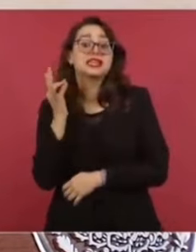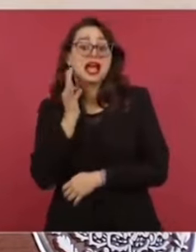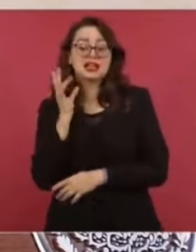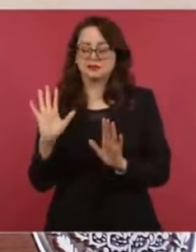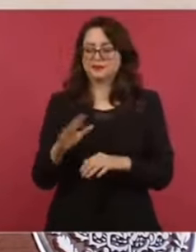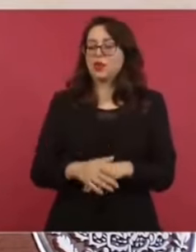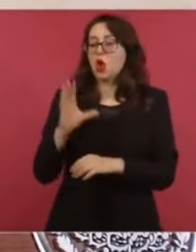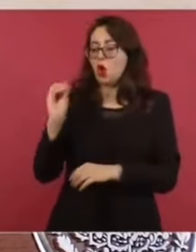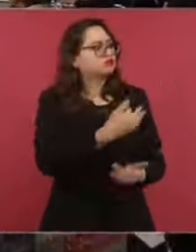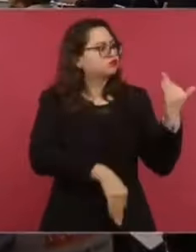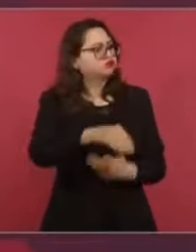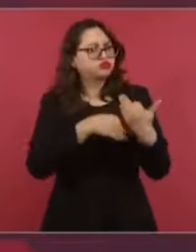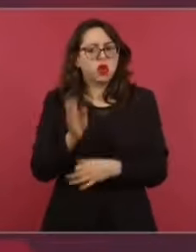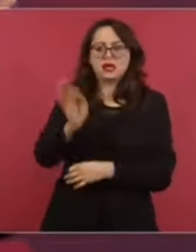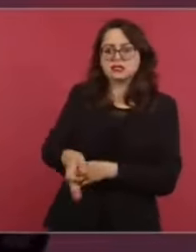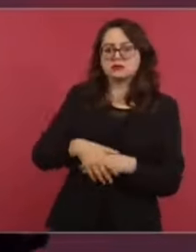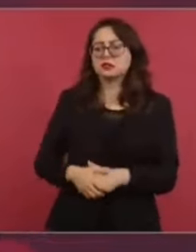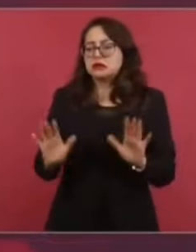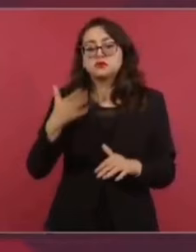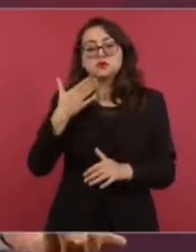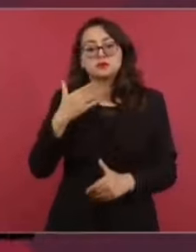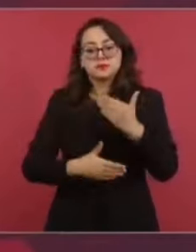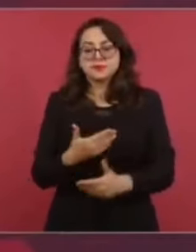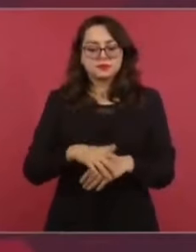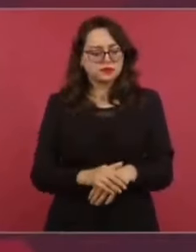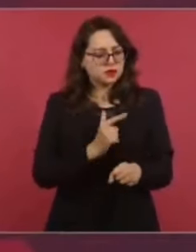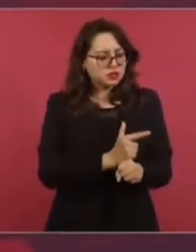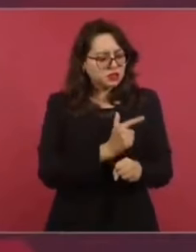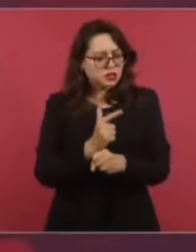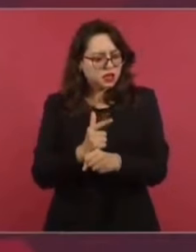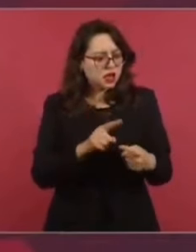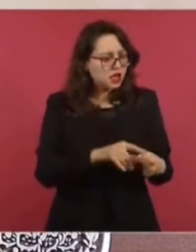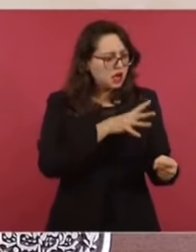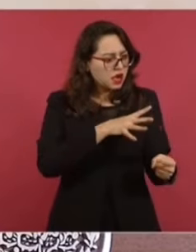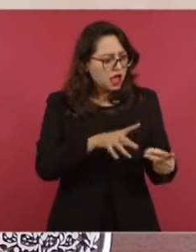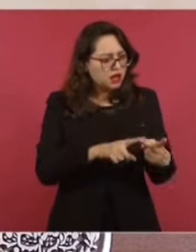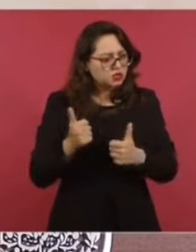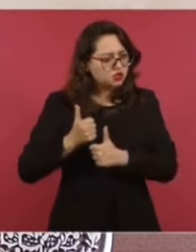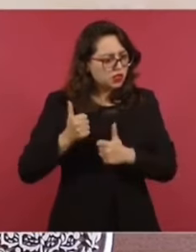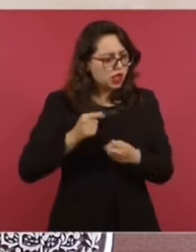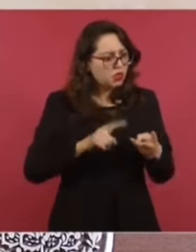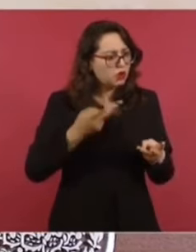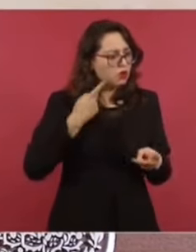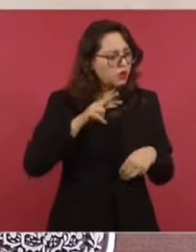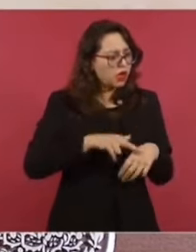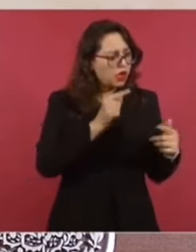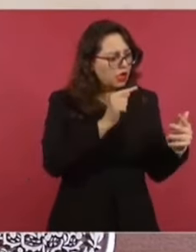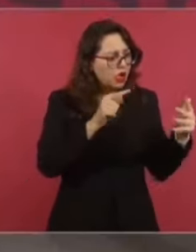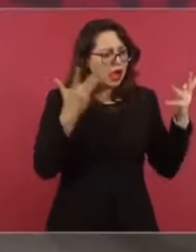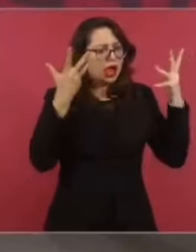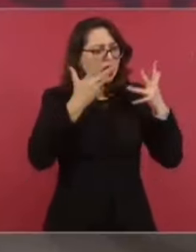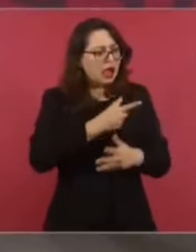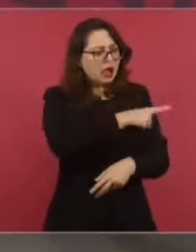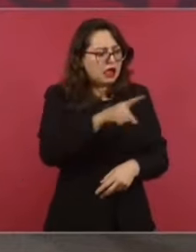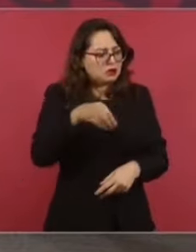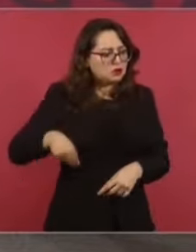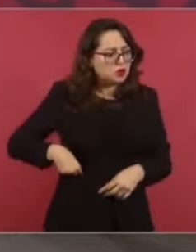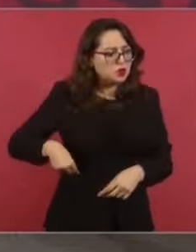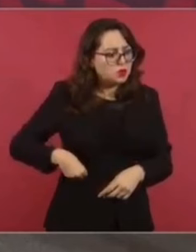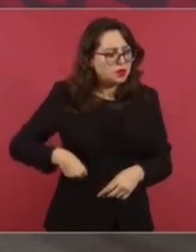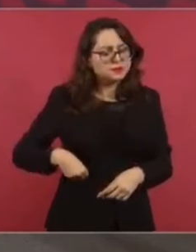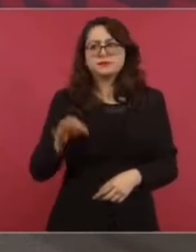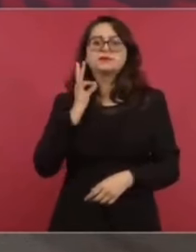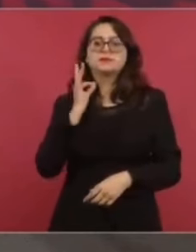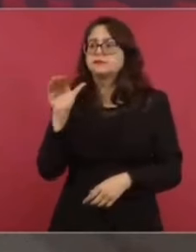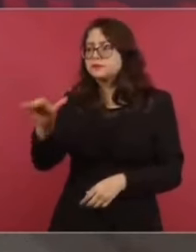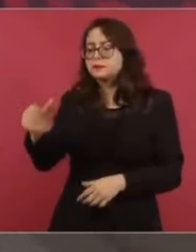Humanos de la OEA, que no sabíamos, resulta que cuando le pedimos que se tramiten, se hagan los trámites para las órdenes de aprehensión del